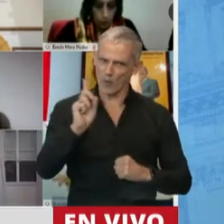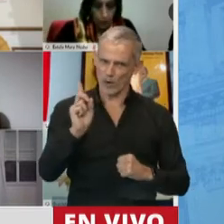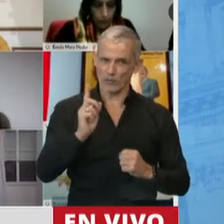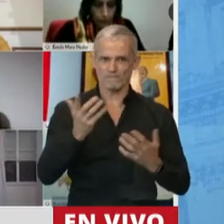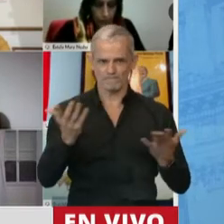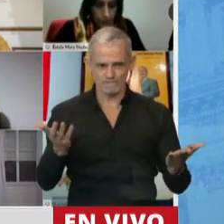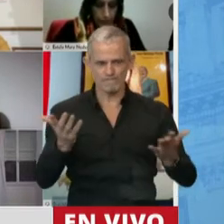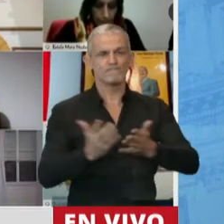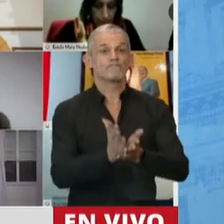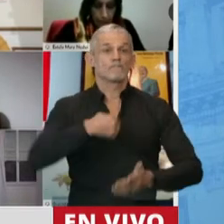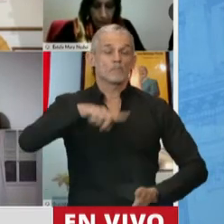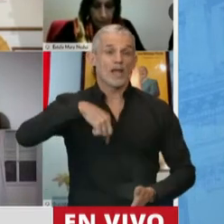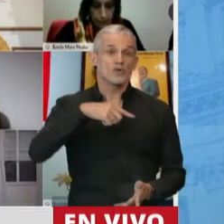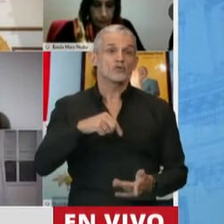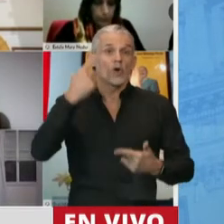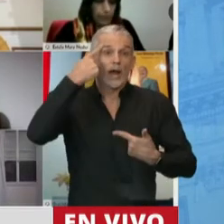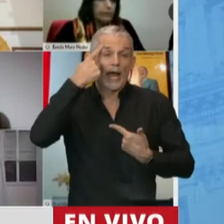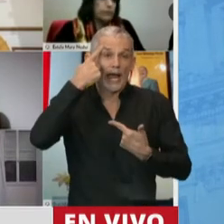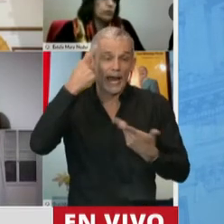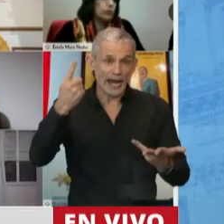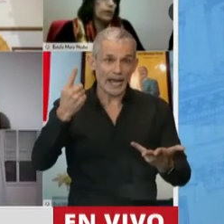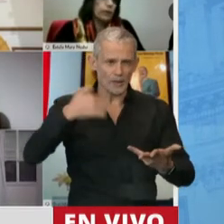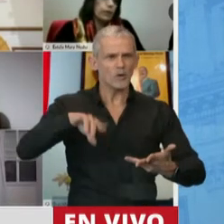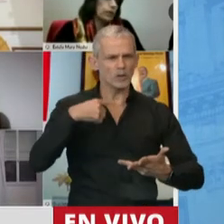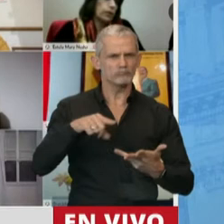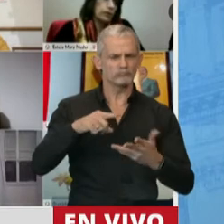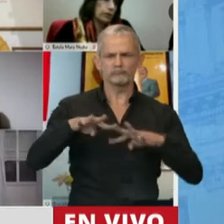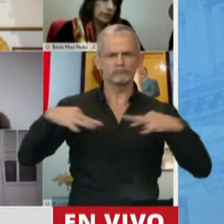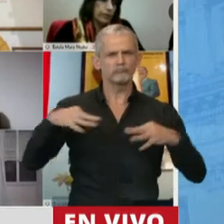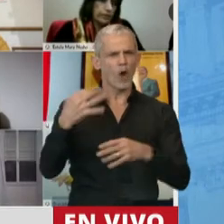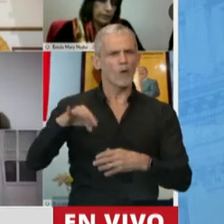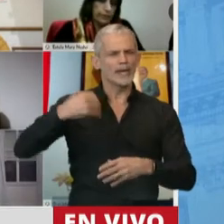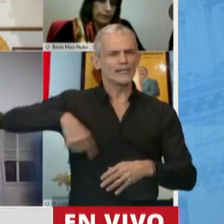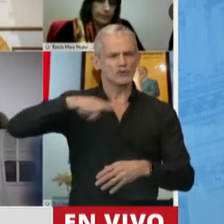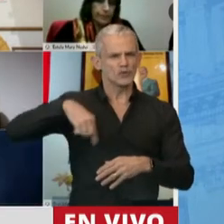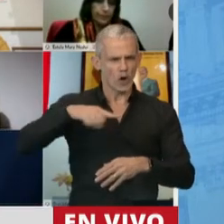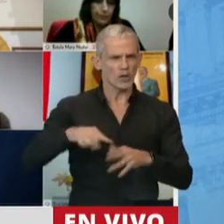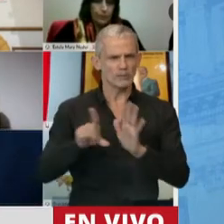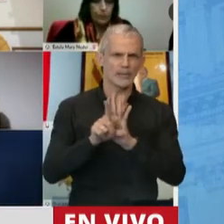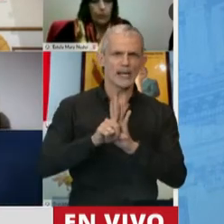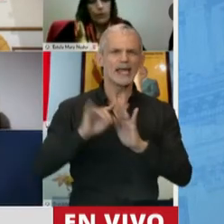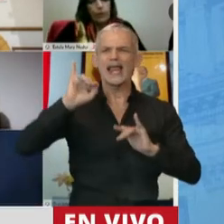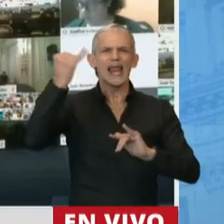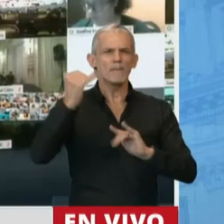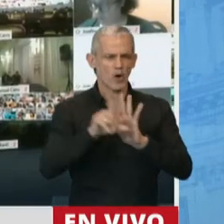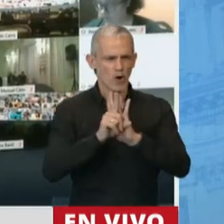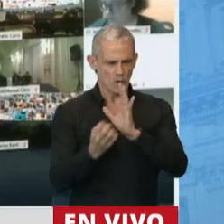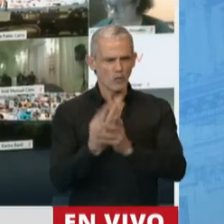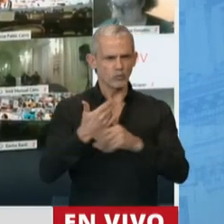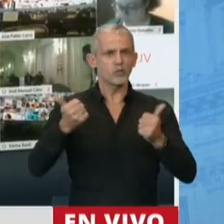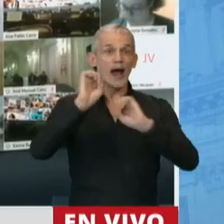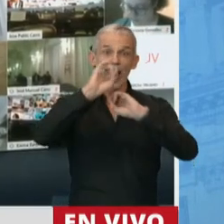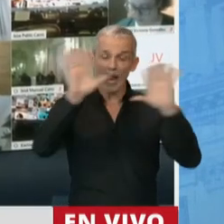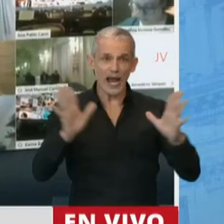nosotros entendemos que es obligación de todo legislador poder sancionar la mejor ley, una ley que sea